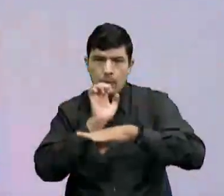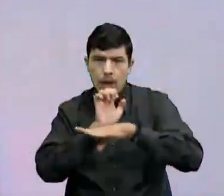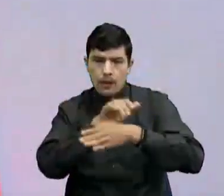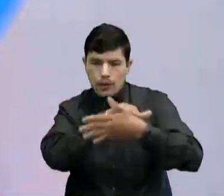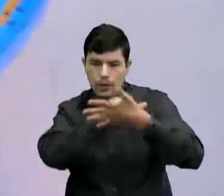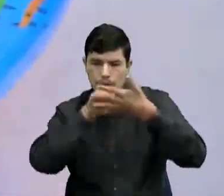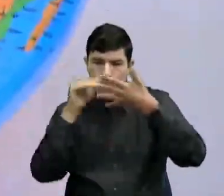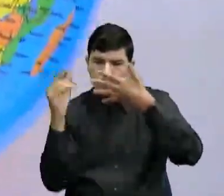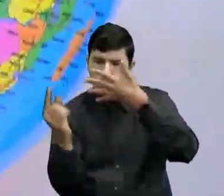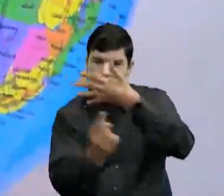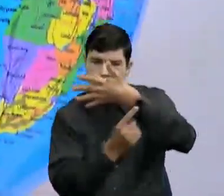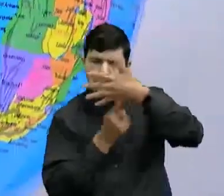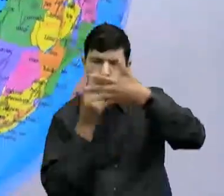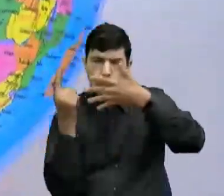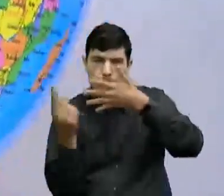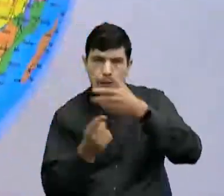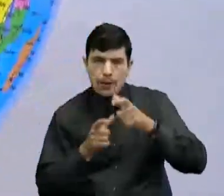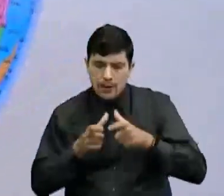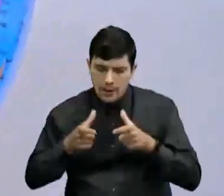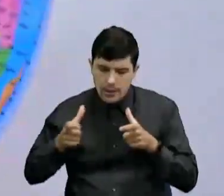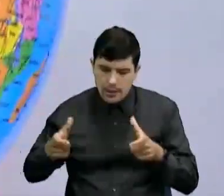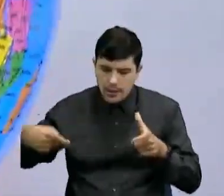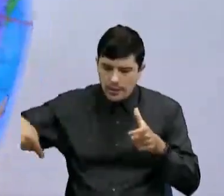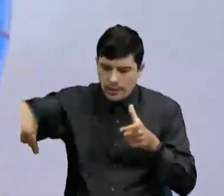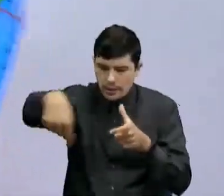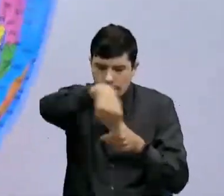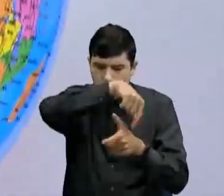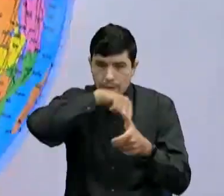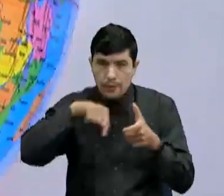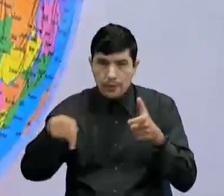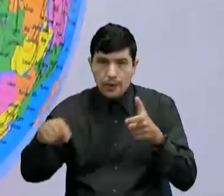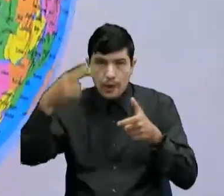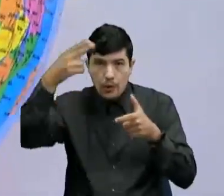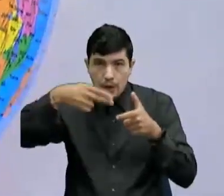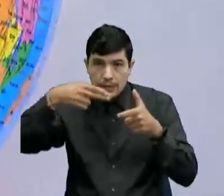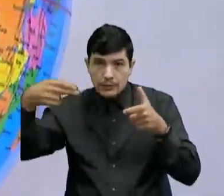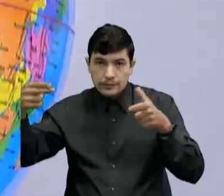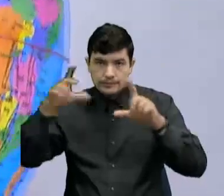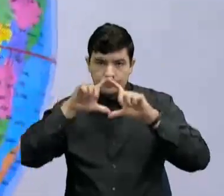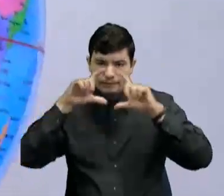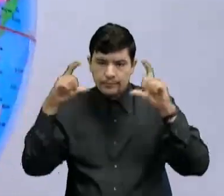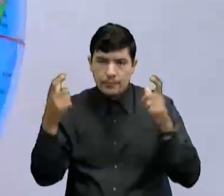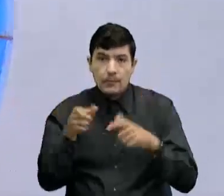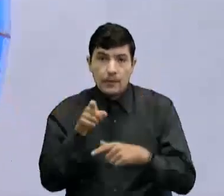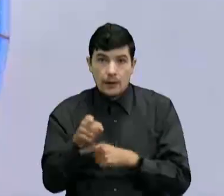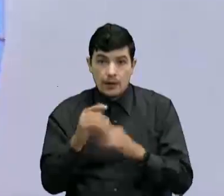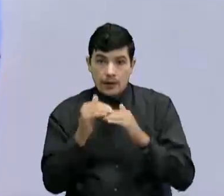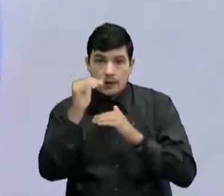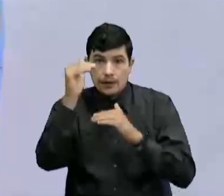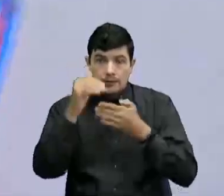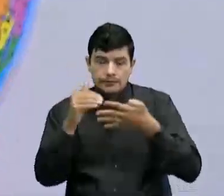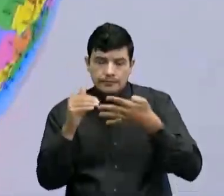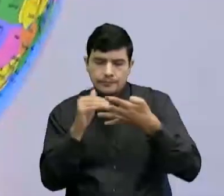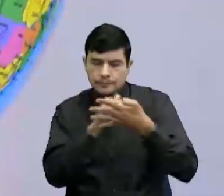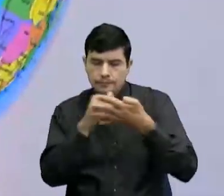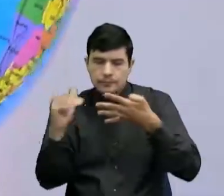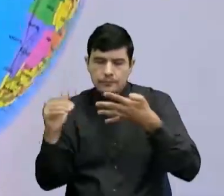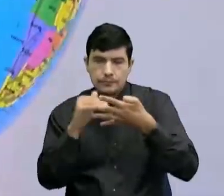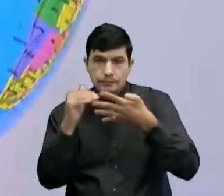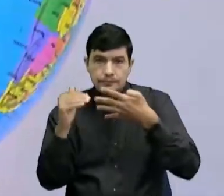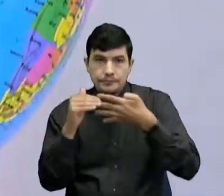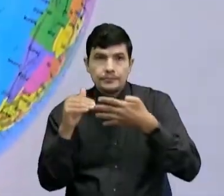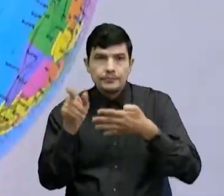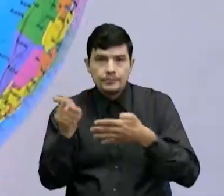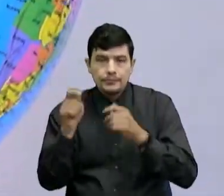circunda De sentido Horizontal ¿Sí? Y esas líneas Todas las que encontremos En sentido horizontal